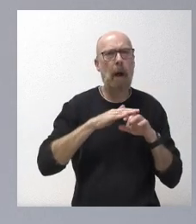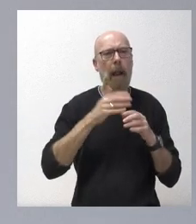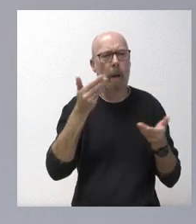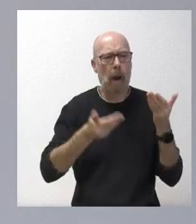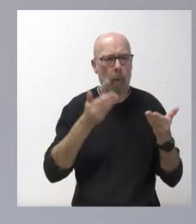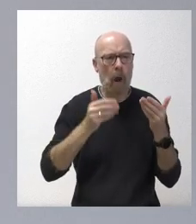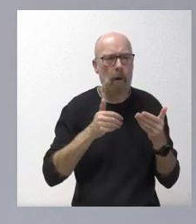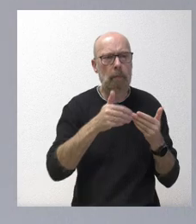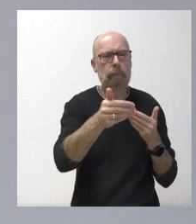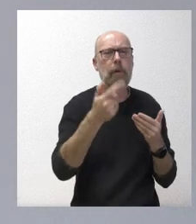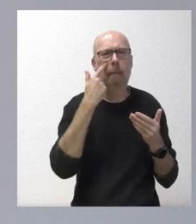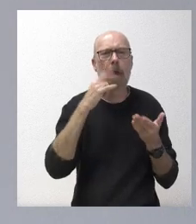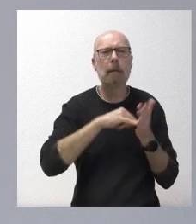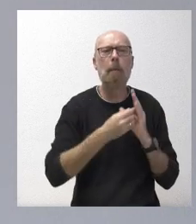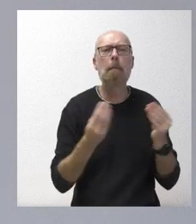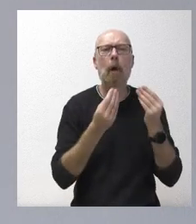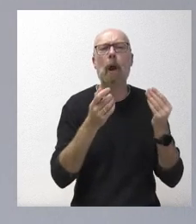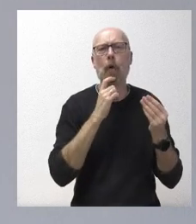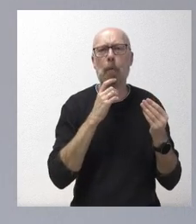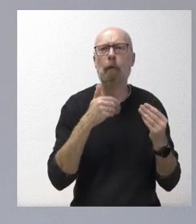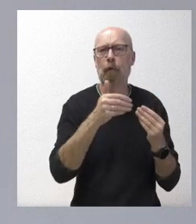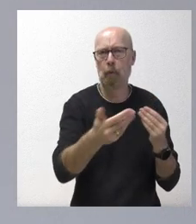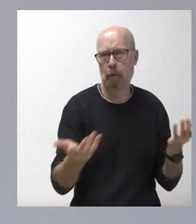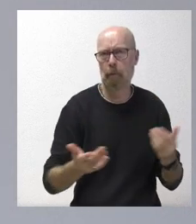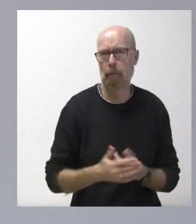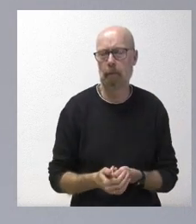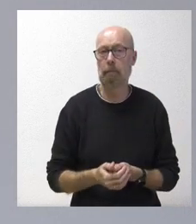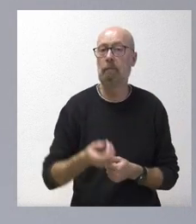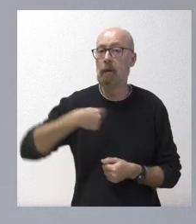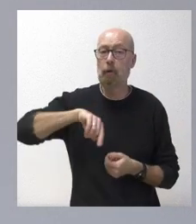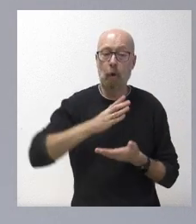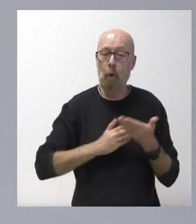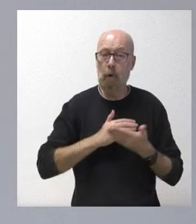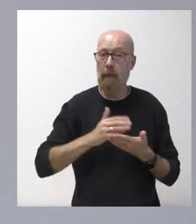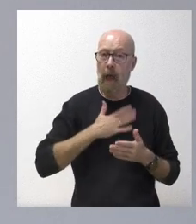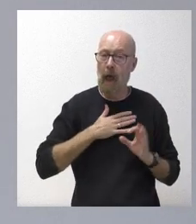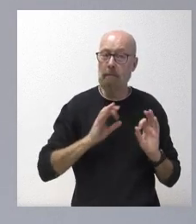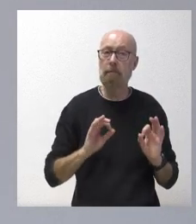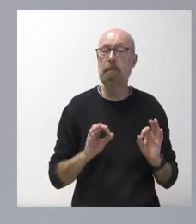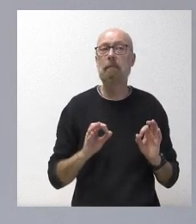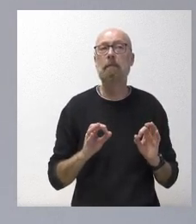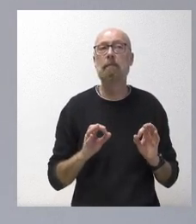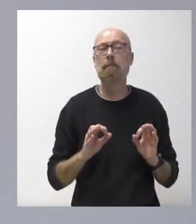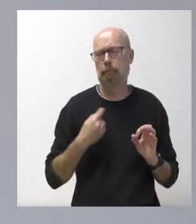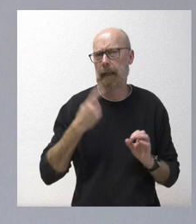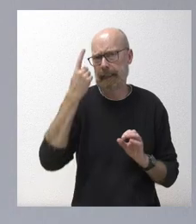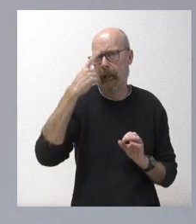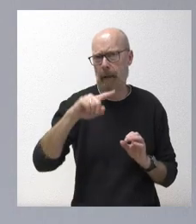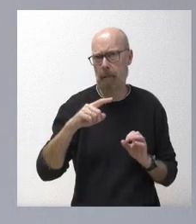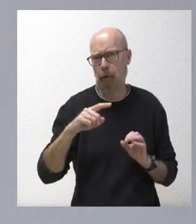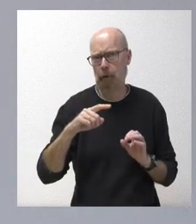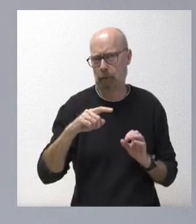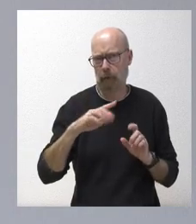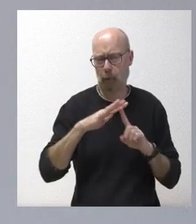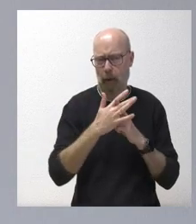qué se puede mejorar y maximizar en esa materia. Nosotros somos una comunidad autónoma que sabemos de ese tipo de cosas,